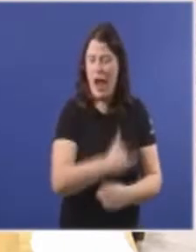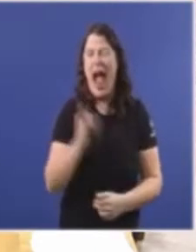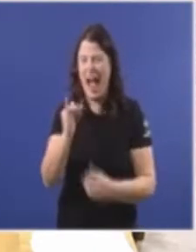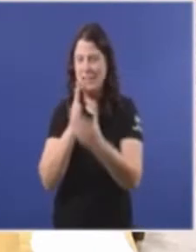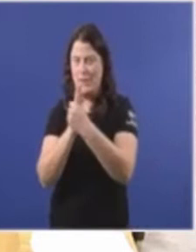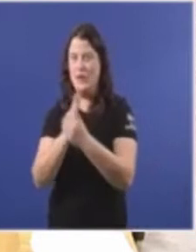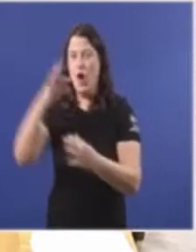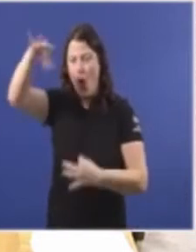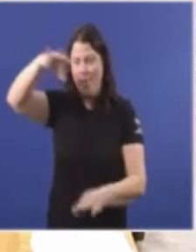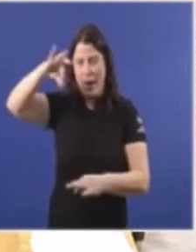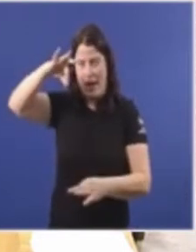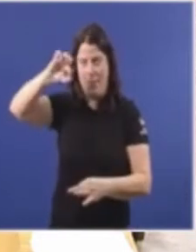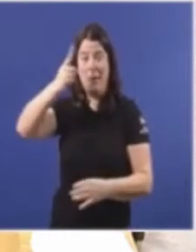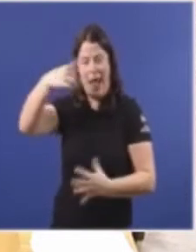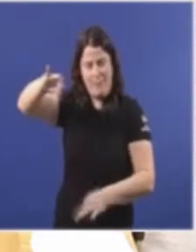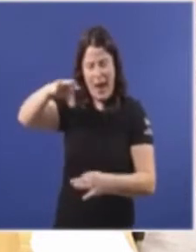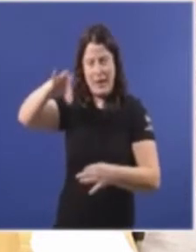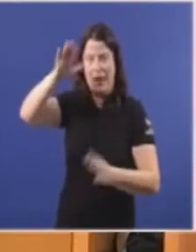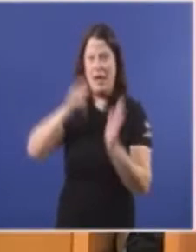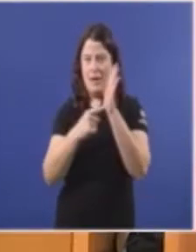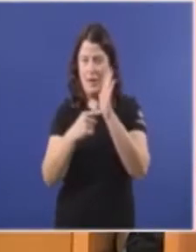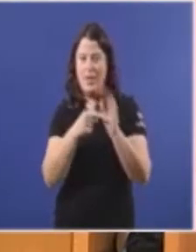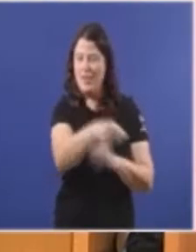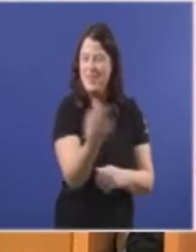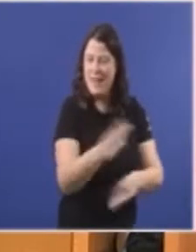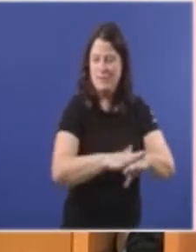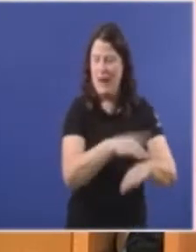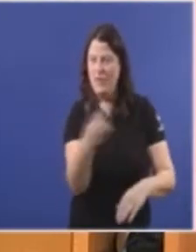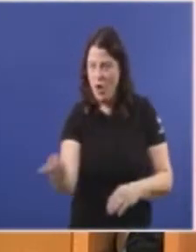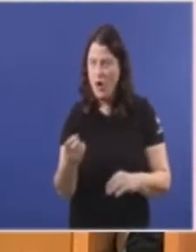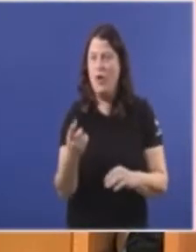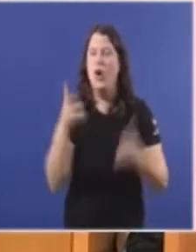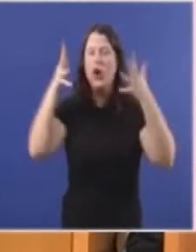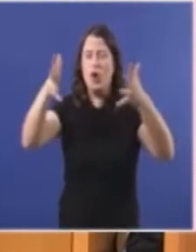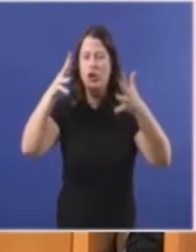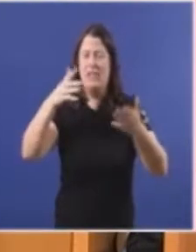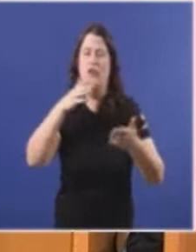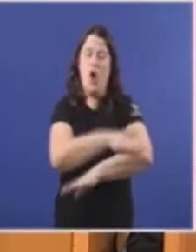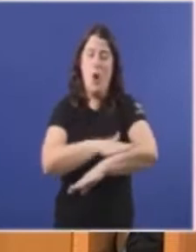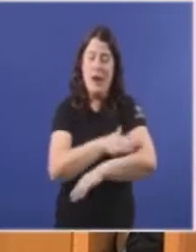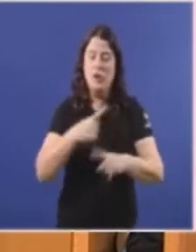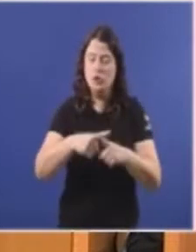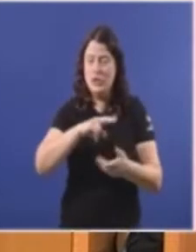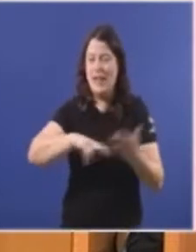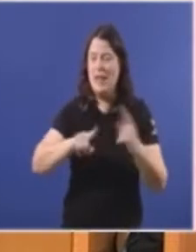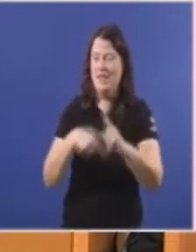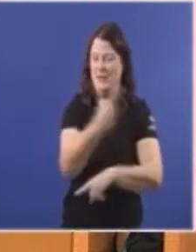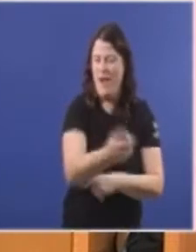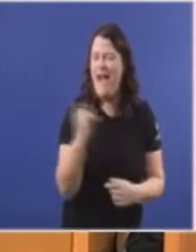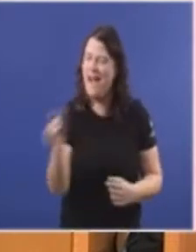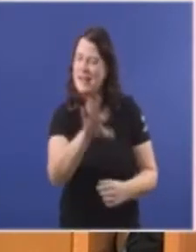Eu teño aquí A primeira página Do expediente Discúlpese Disculpese vostede Polas súas verbas Despois do Consello De Goberno Da Xunta Hai intencionalidade